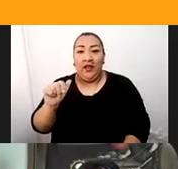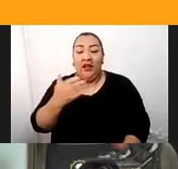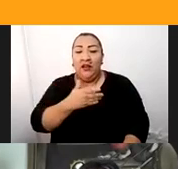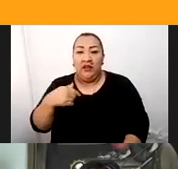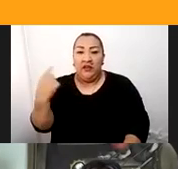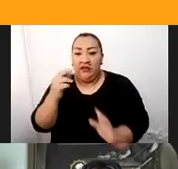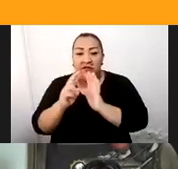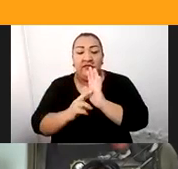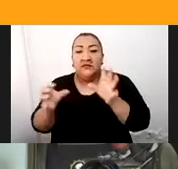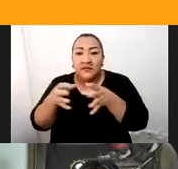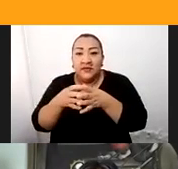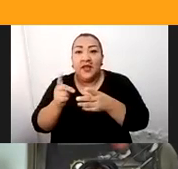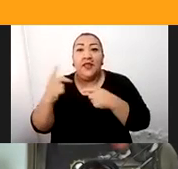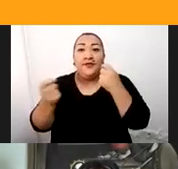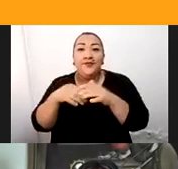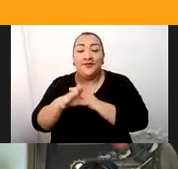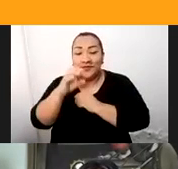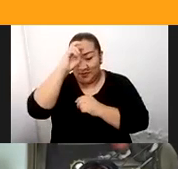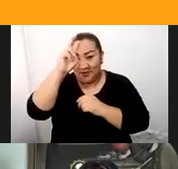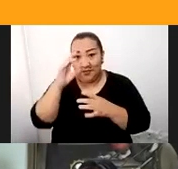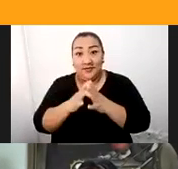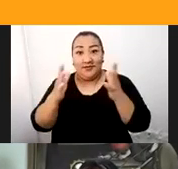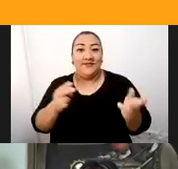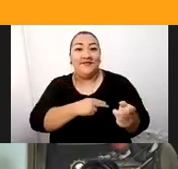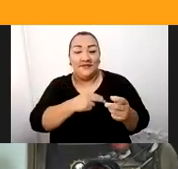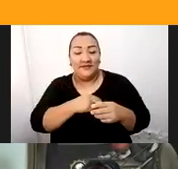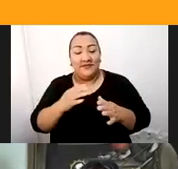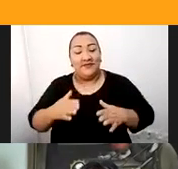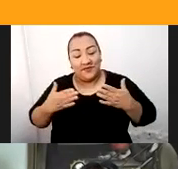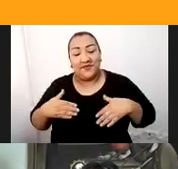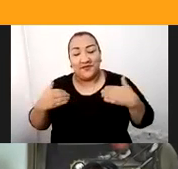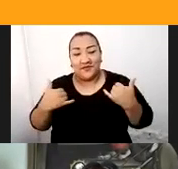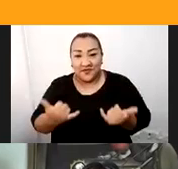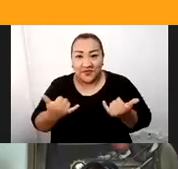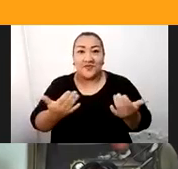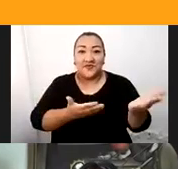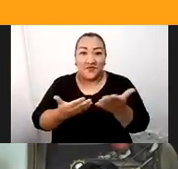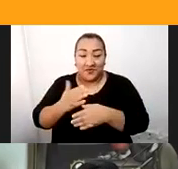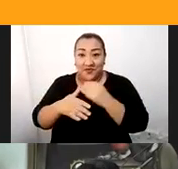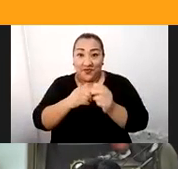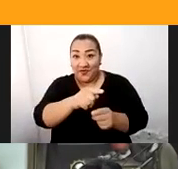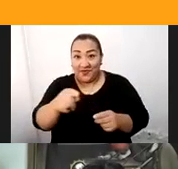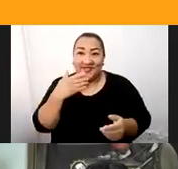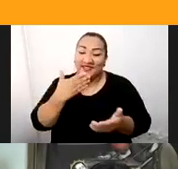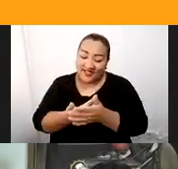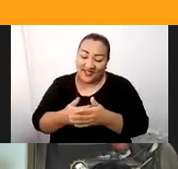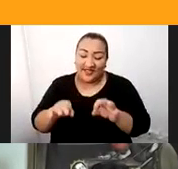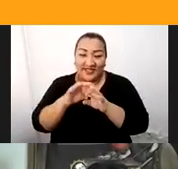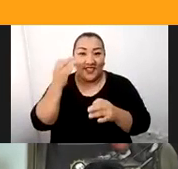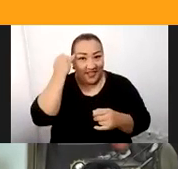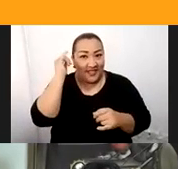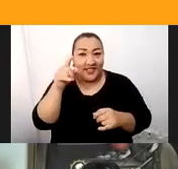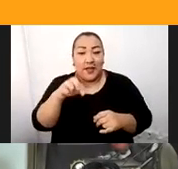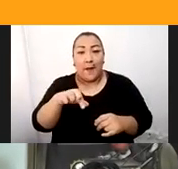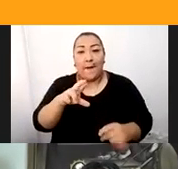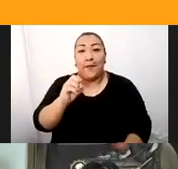y es para nosotros un gran honor y placer el que podamos estar ahora frente a ustedes. Agradezco esta gran iniciativa por parte de Pro